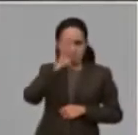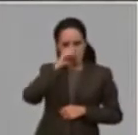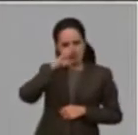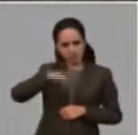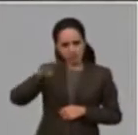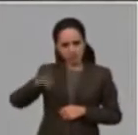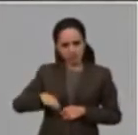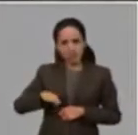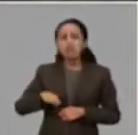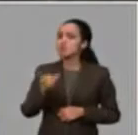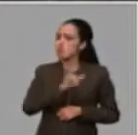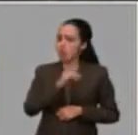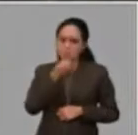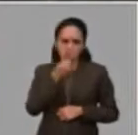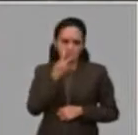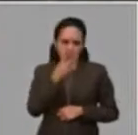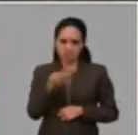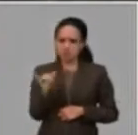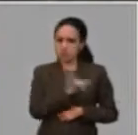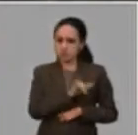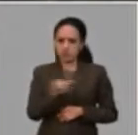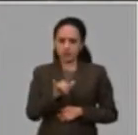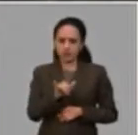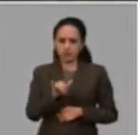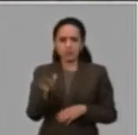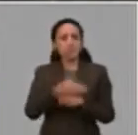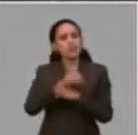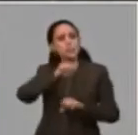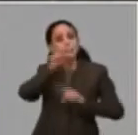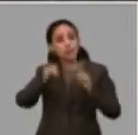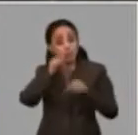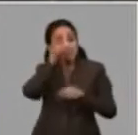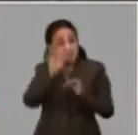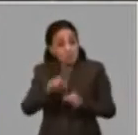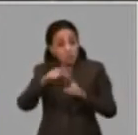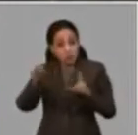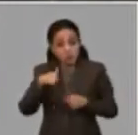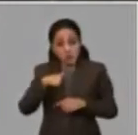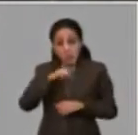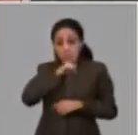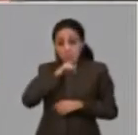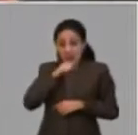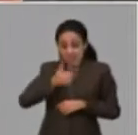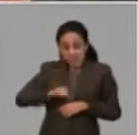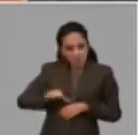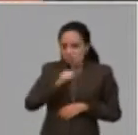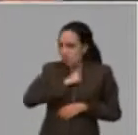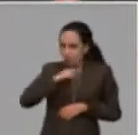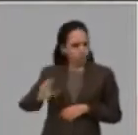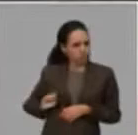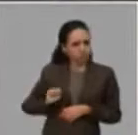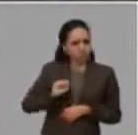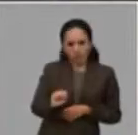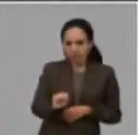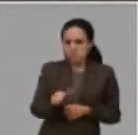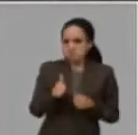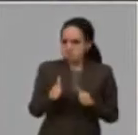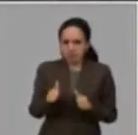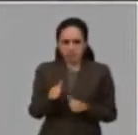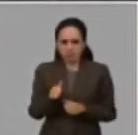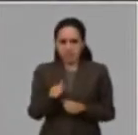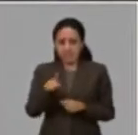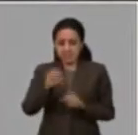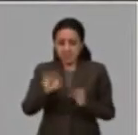también se aplica a este tratamiento. Pero había varias preguntas sobre ese tema. Que fueron, en un momento determinado, ese fue el tema,